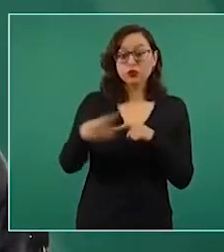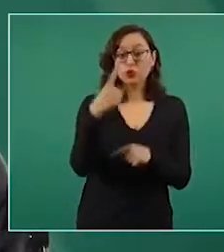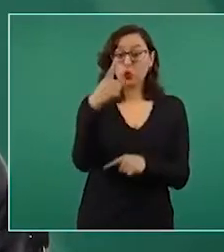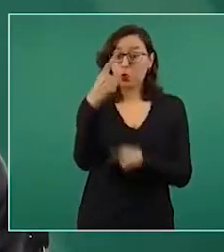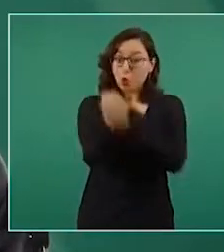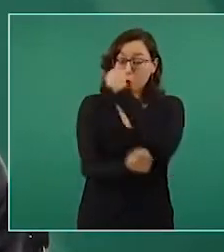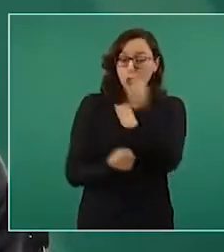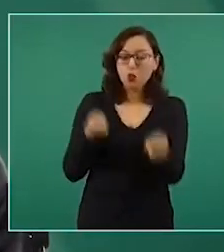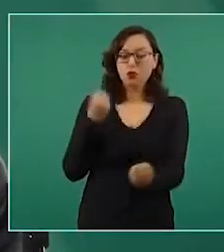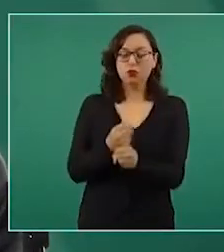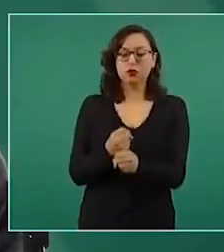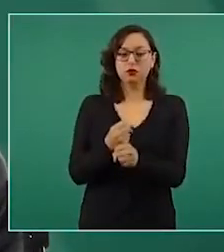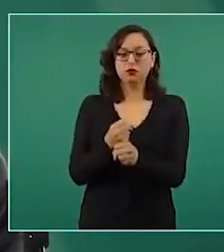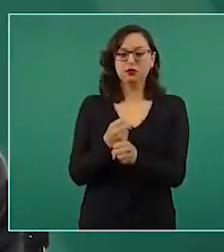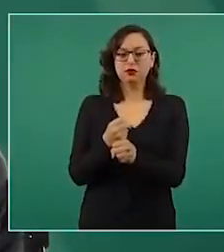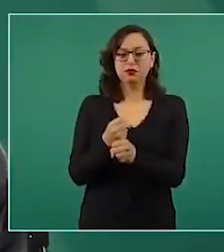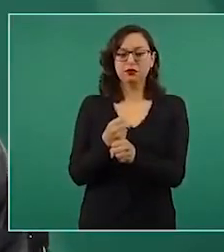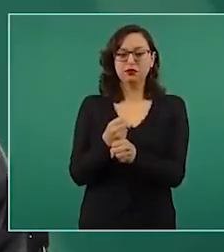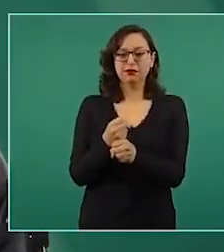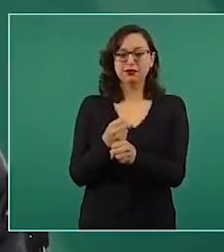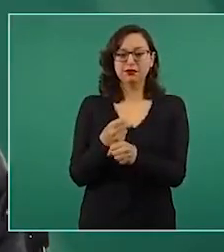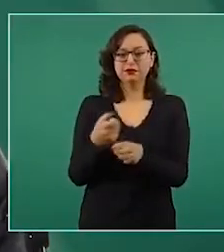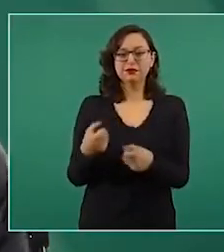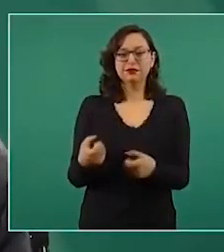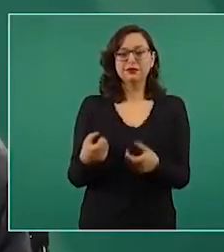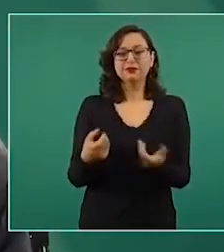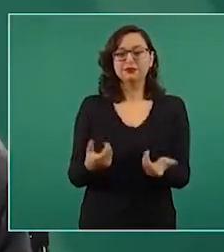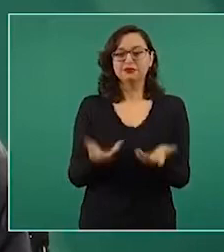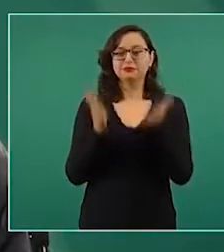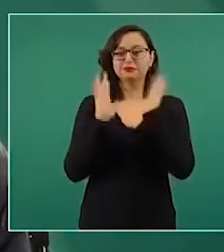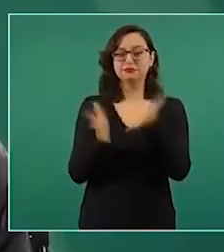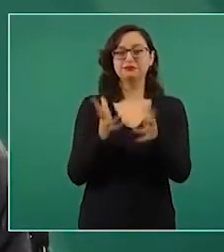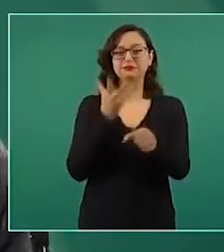está funcionando.